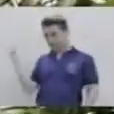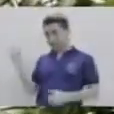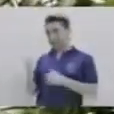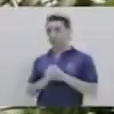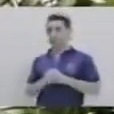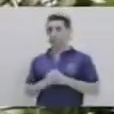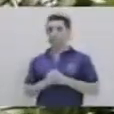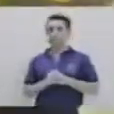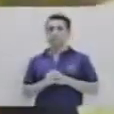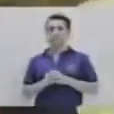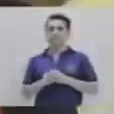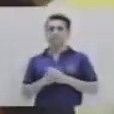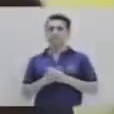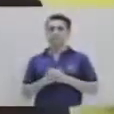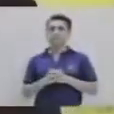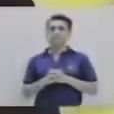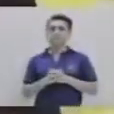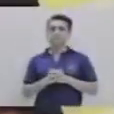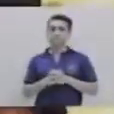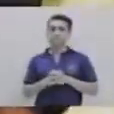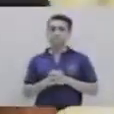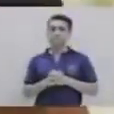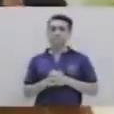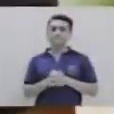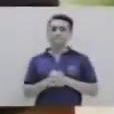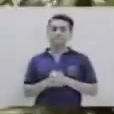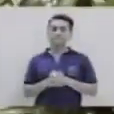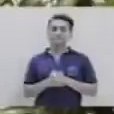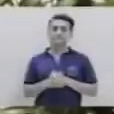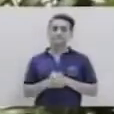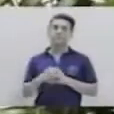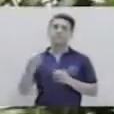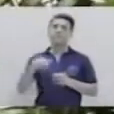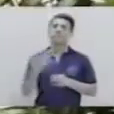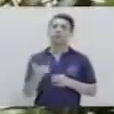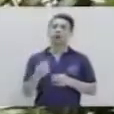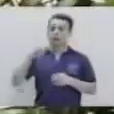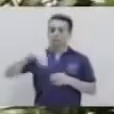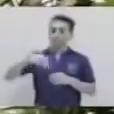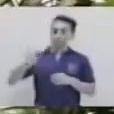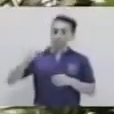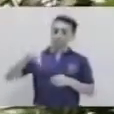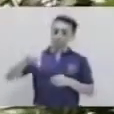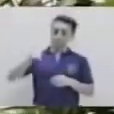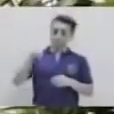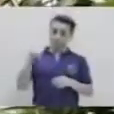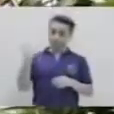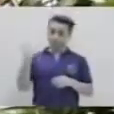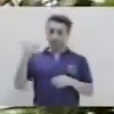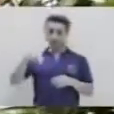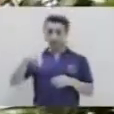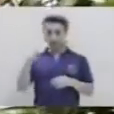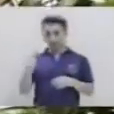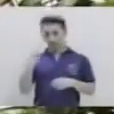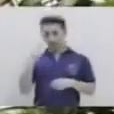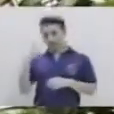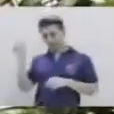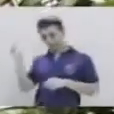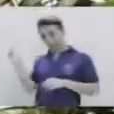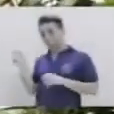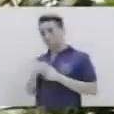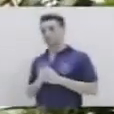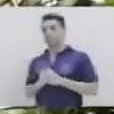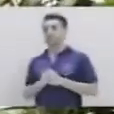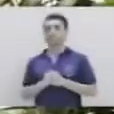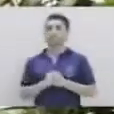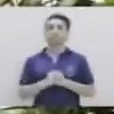el dedo índice y marcamos la semilla. Luego tenemos la manzana que se hace de esta manera.